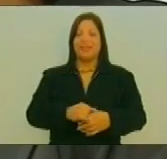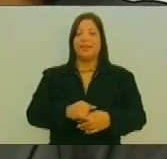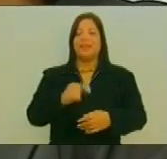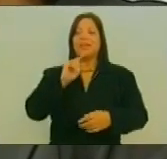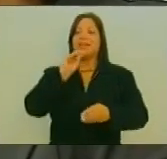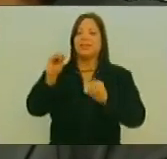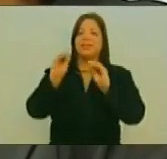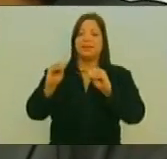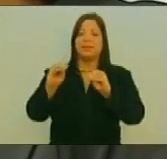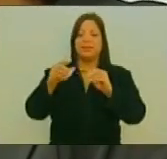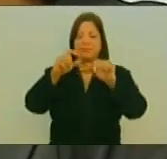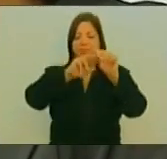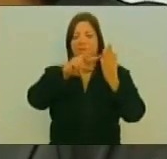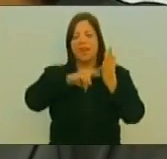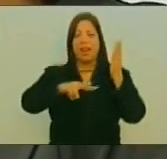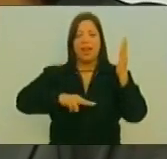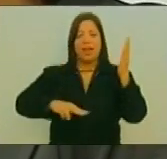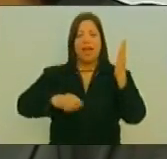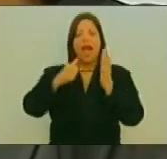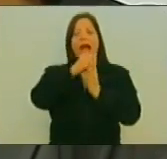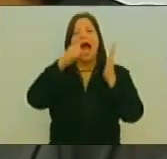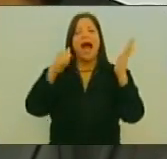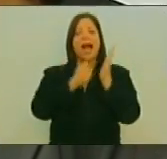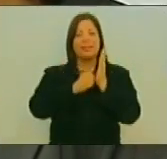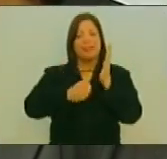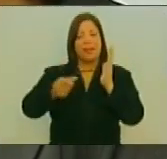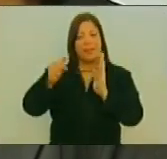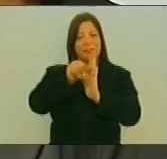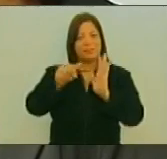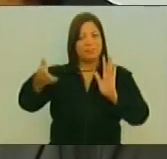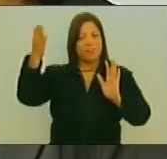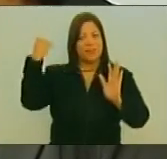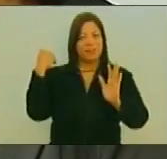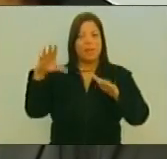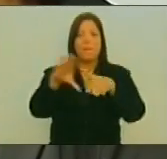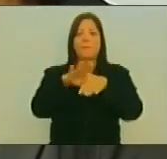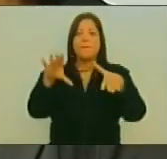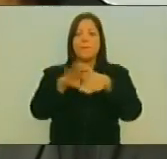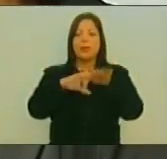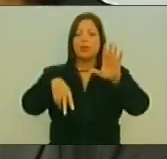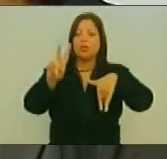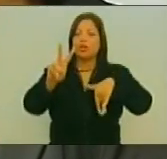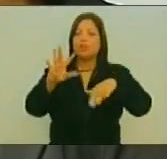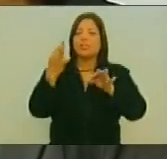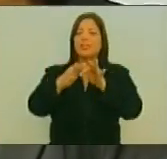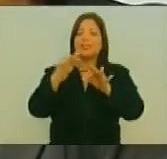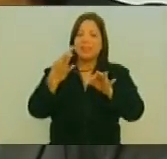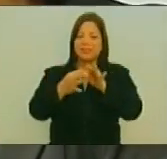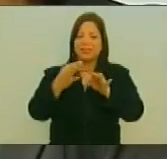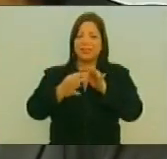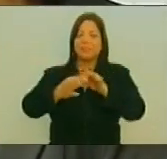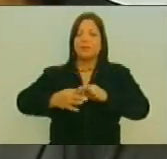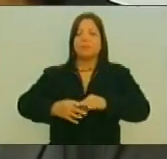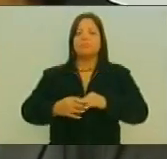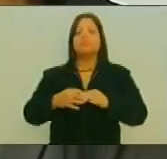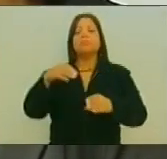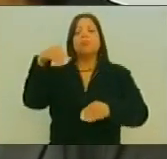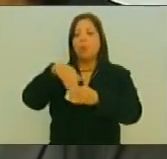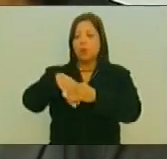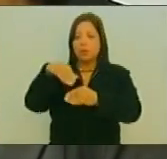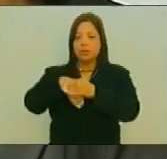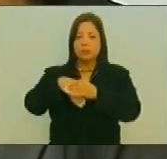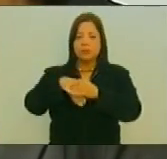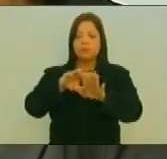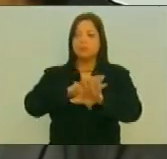secretario Dar lectura al acta de la sesión ordinaria del día martes 12 de septiembre Sometida a votación